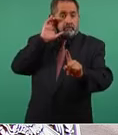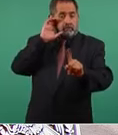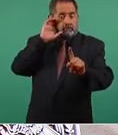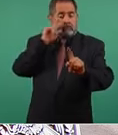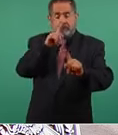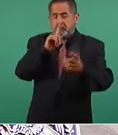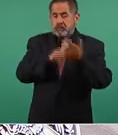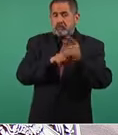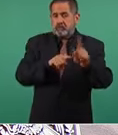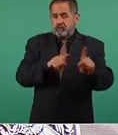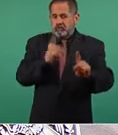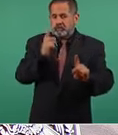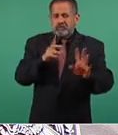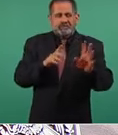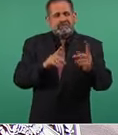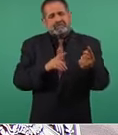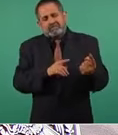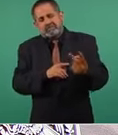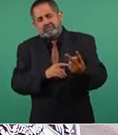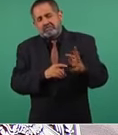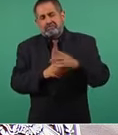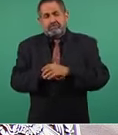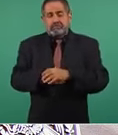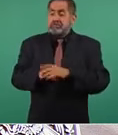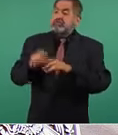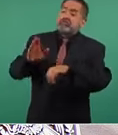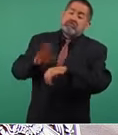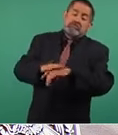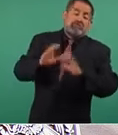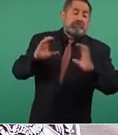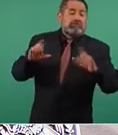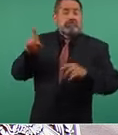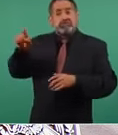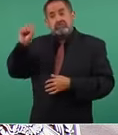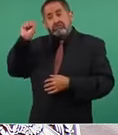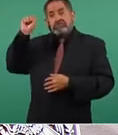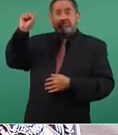el único, lo mismo, cuidado con el comunismo,